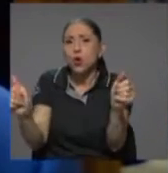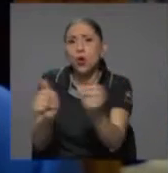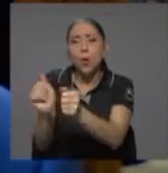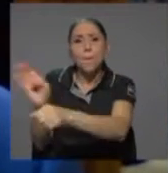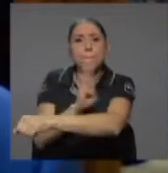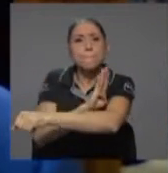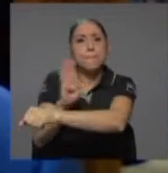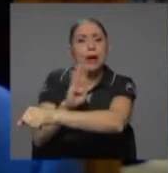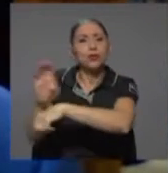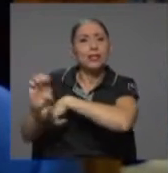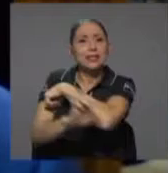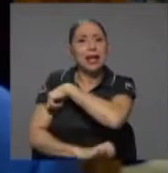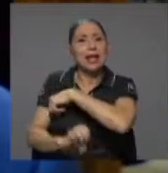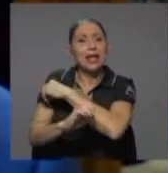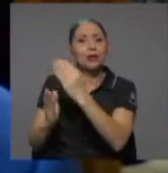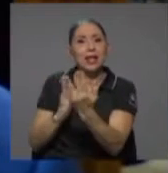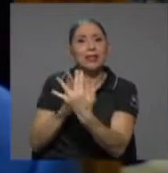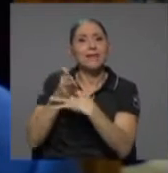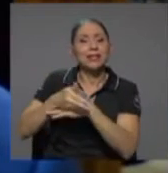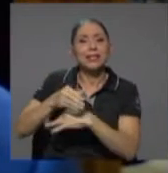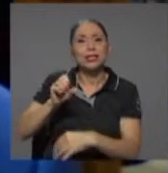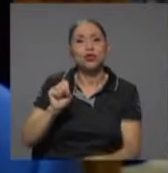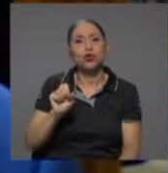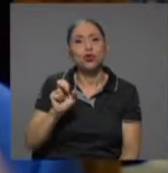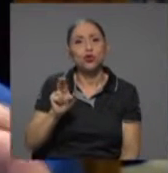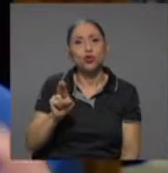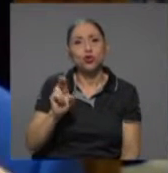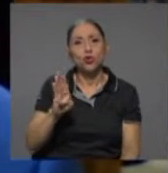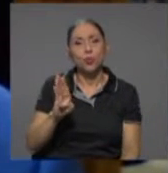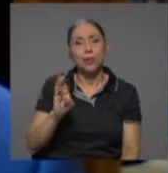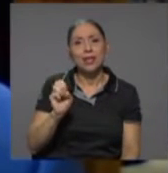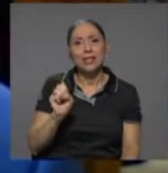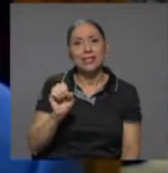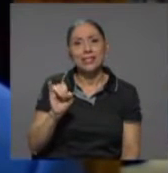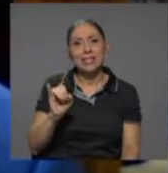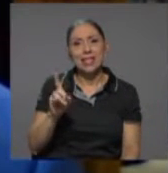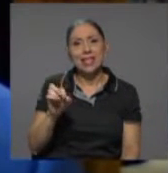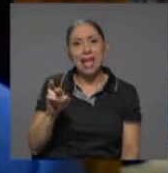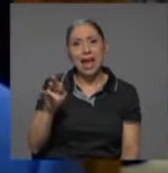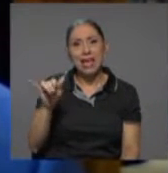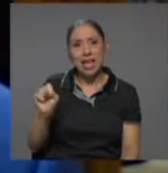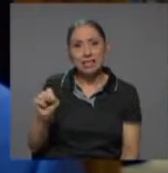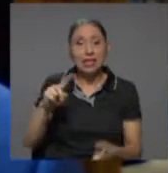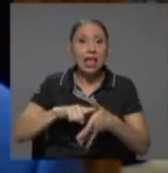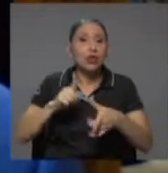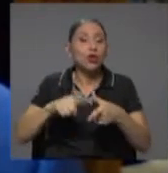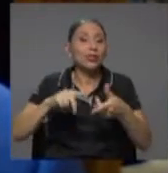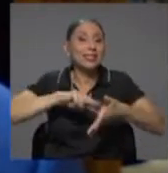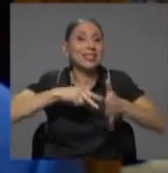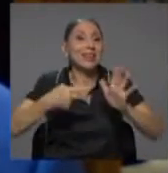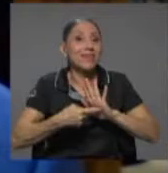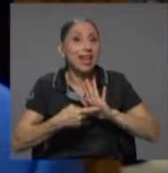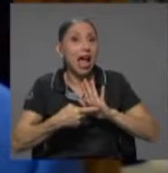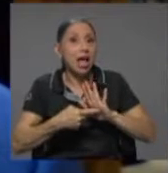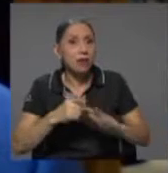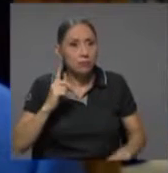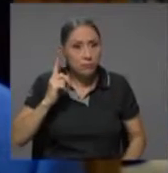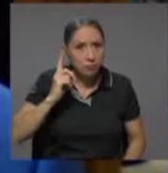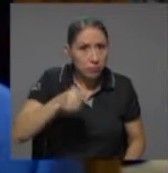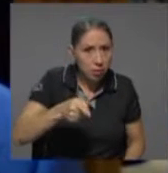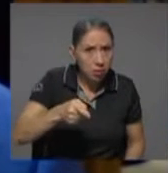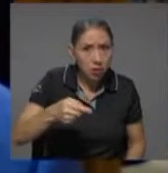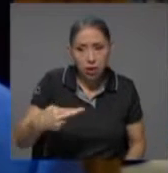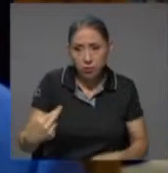que operan por medios subsidiarios. O sea, que al final, en términos de las obligaciones, las responsabilidades regulatorias que tiene que mantener